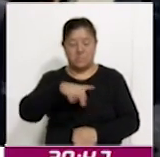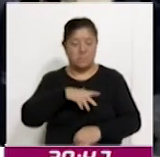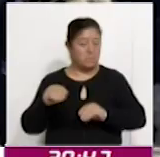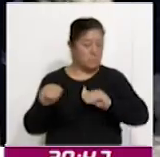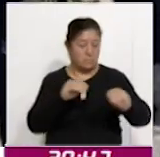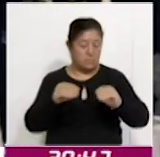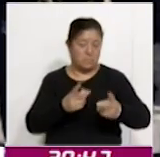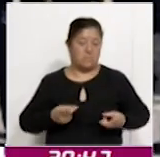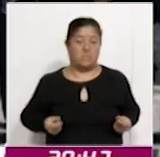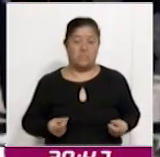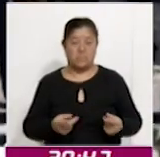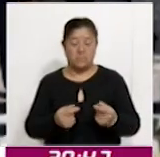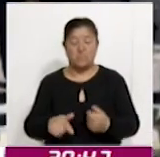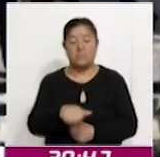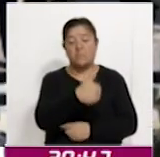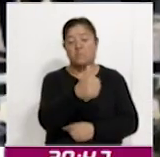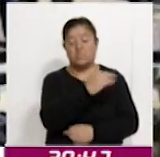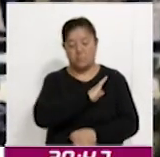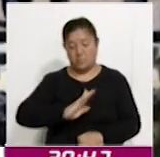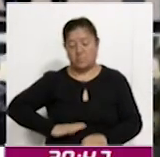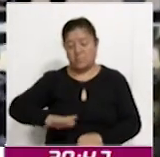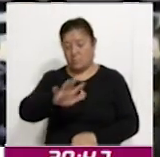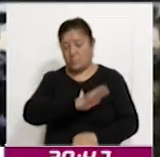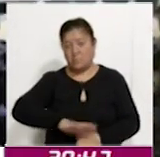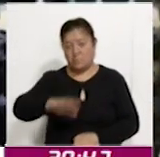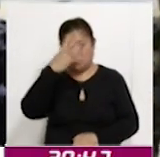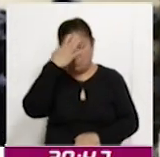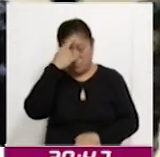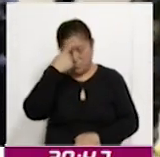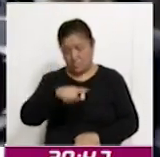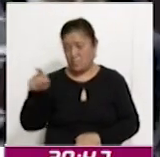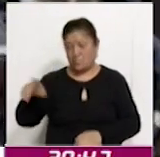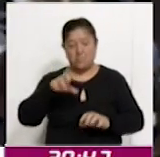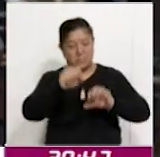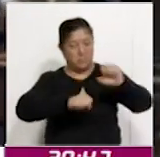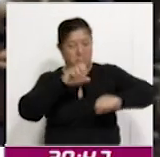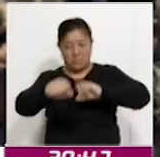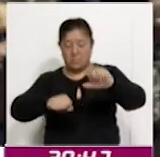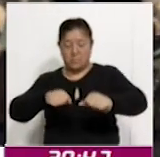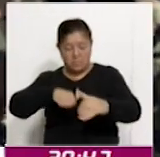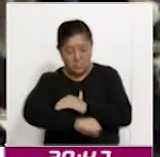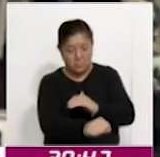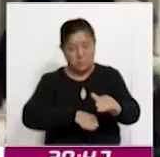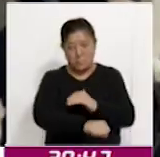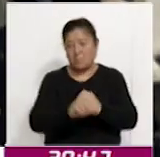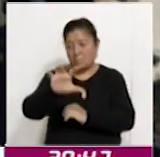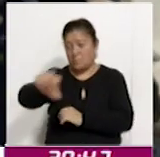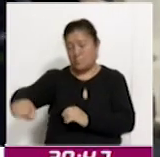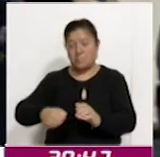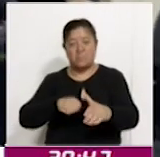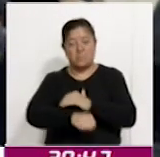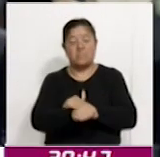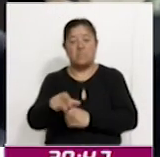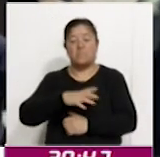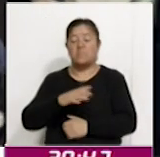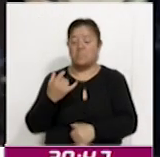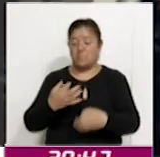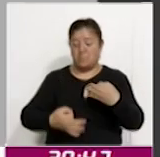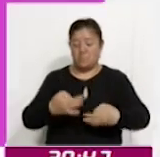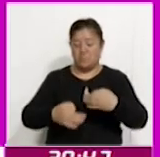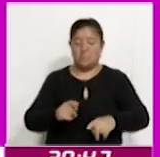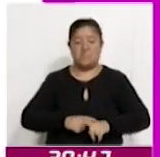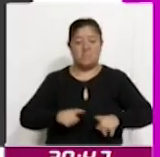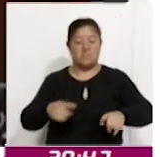simultáneamente en 11 municipios mexiquenses para cumplimentar las órdenes de aprehensión que horas antes habrían emitido diversos jueces del Poder Judicial.